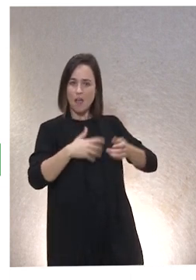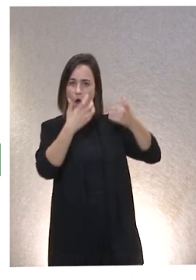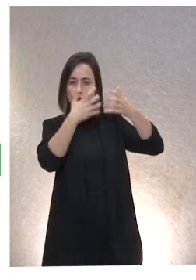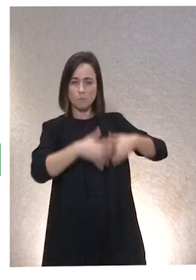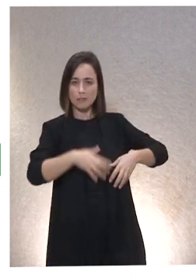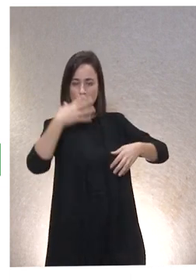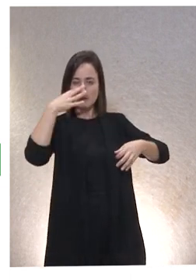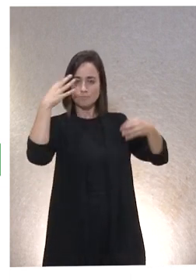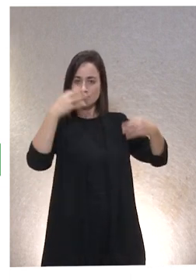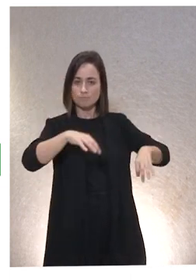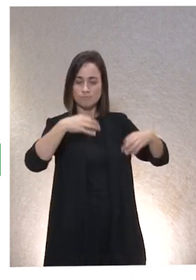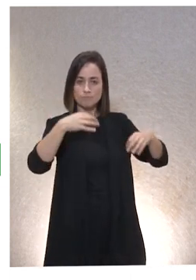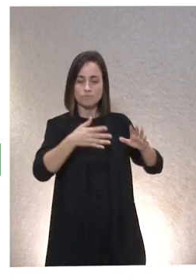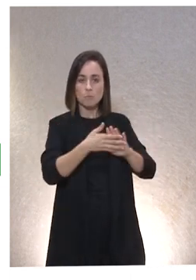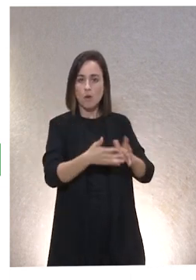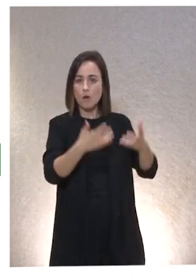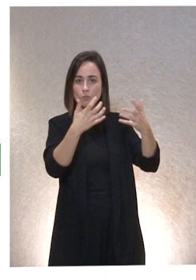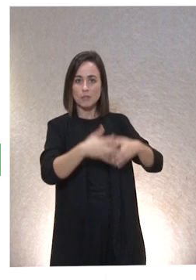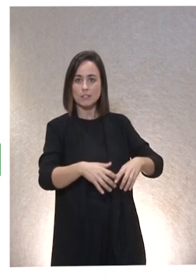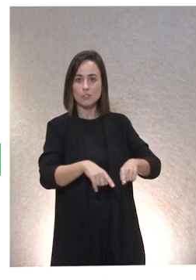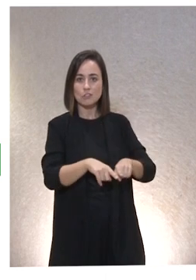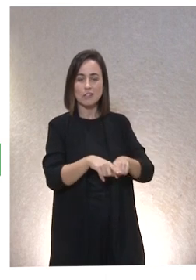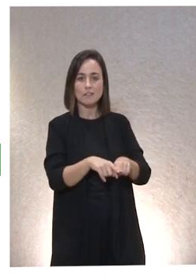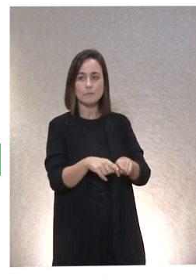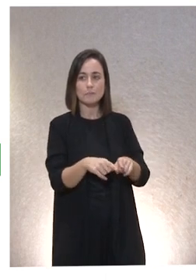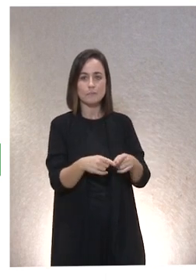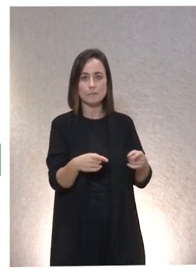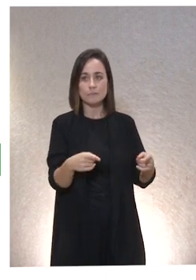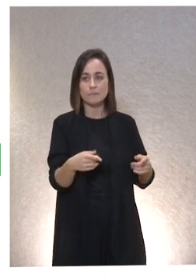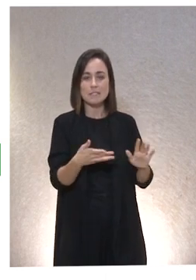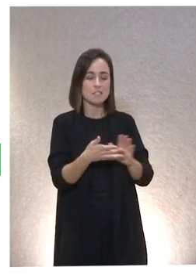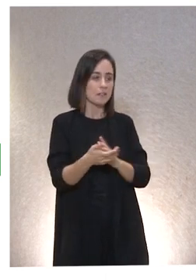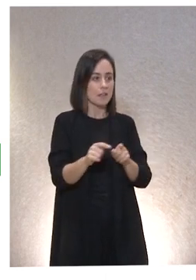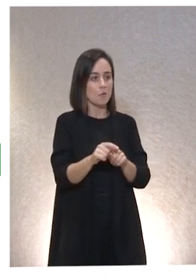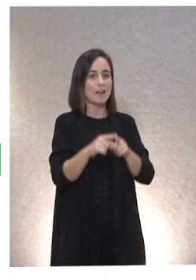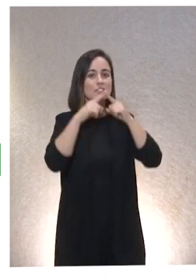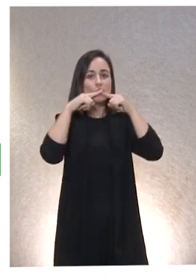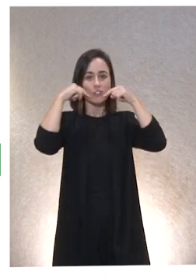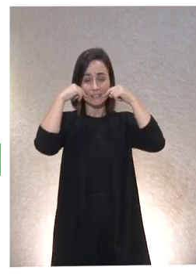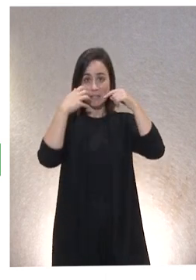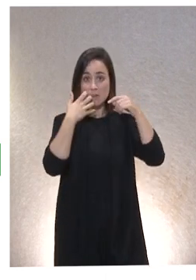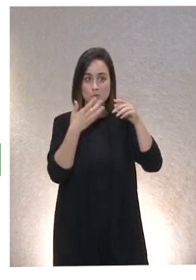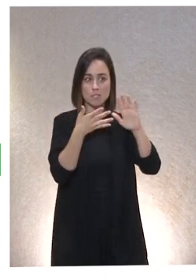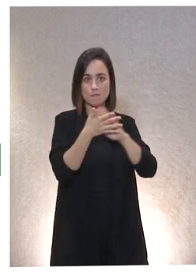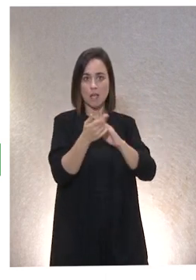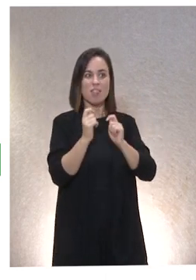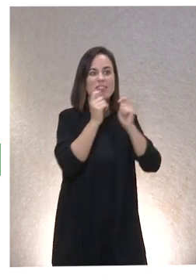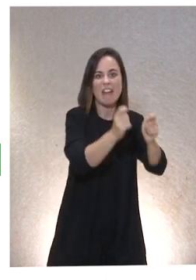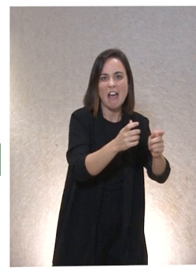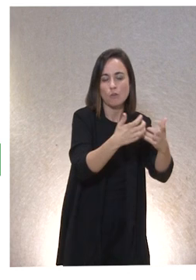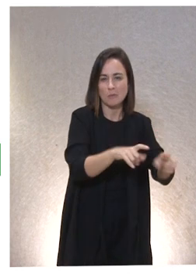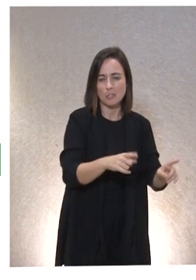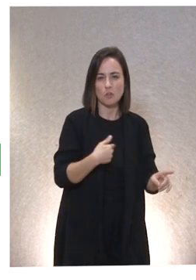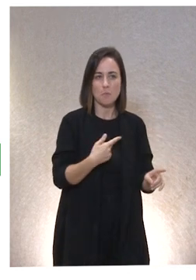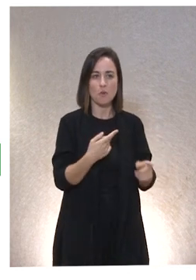volvamos al bebé que da la primera sonrisa, no pretende, digamos, dar nada. Da la sonrisa. Sin pretenderlo, da un